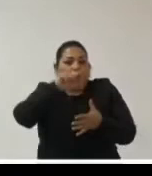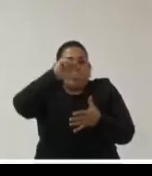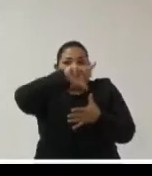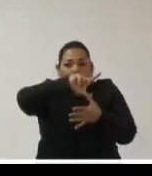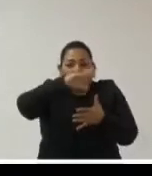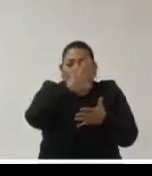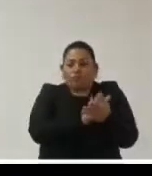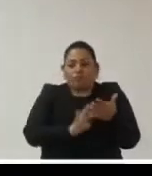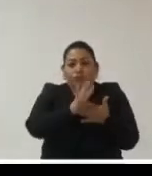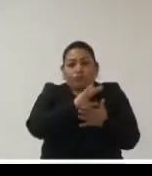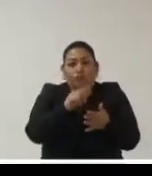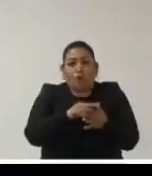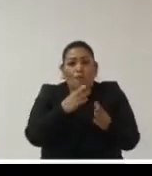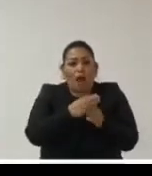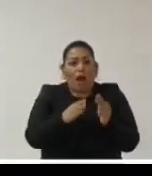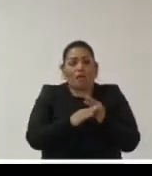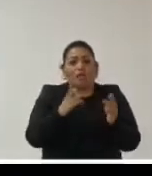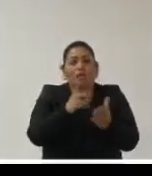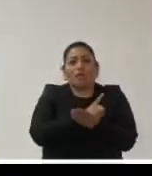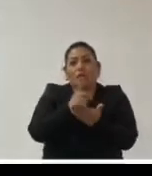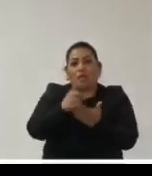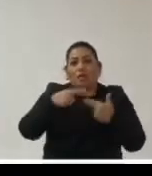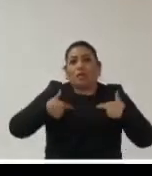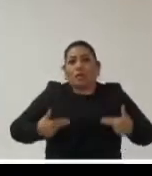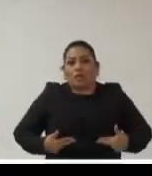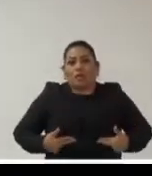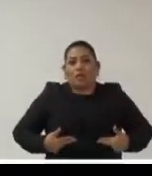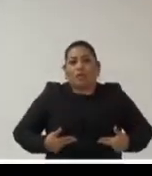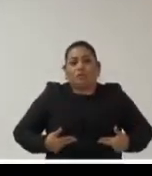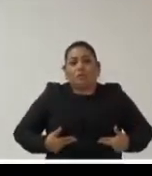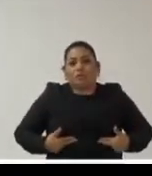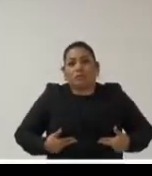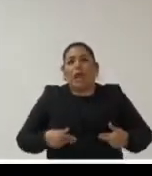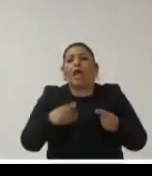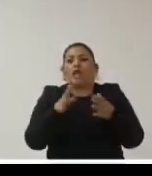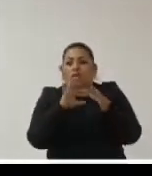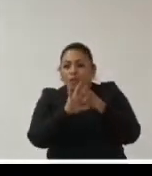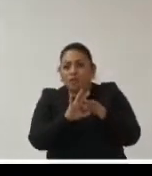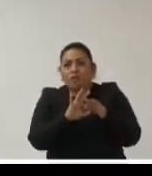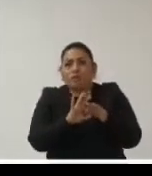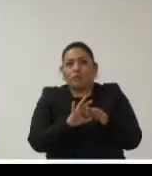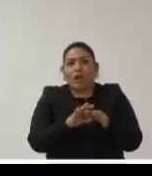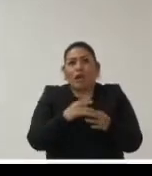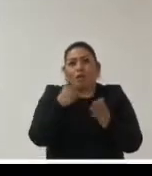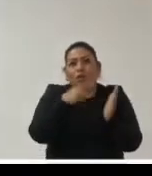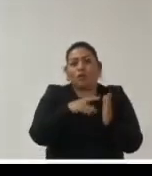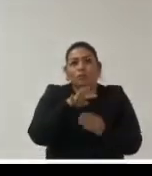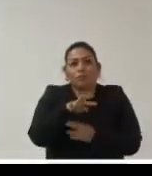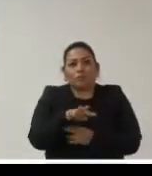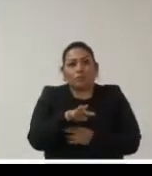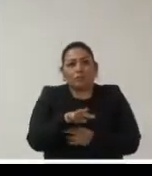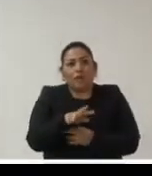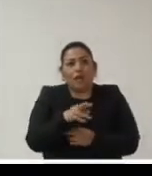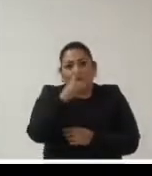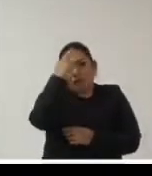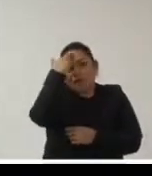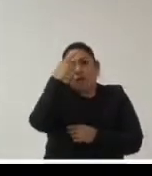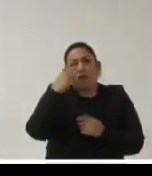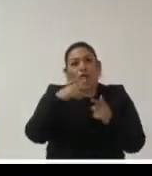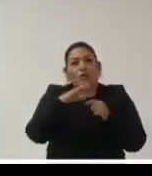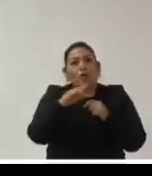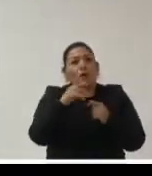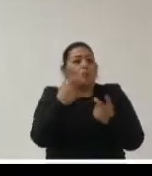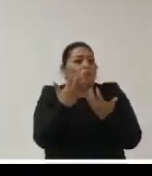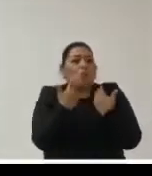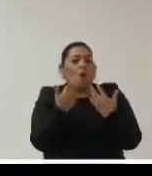de Derechos Humanos en materia de derechos humanos y pandemia no derechos humanos y COVID-19 y es recordar que básicamente ninguno